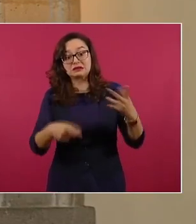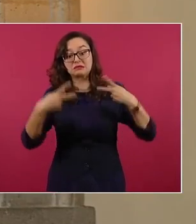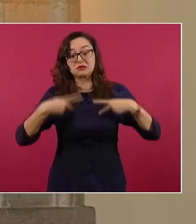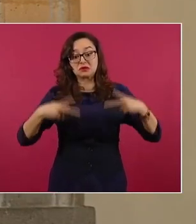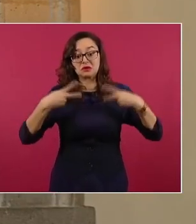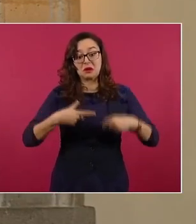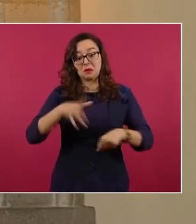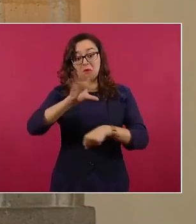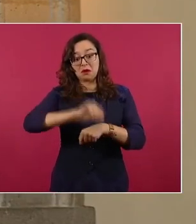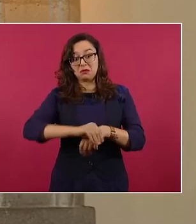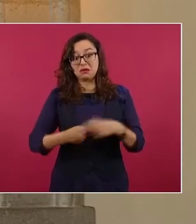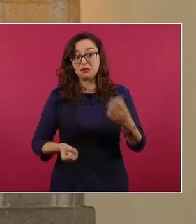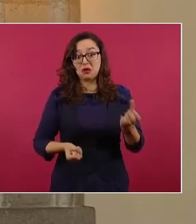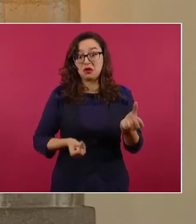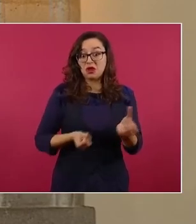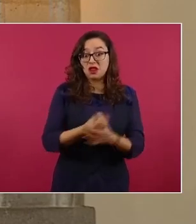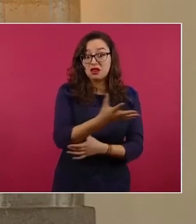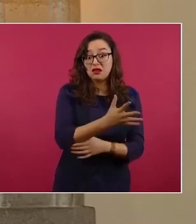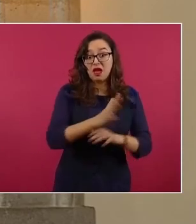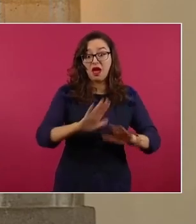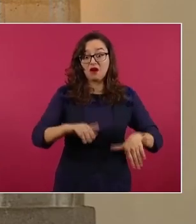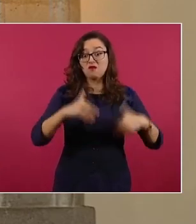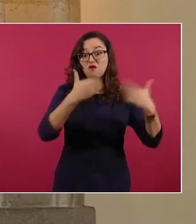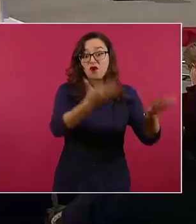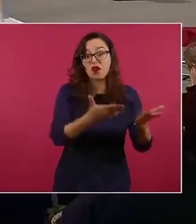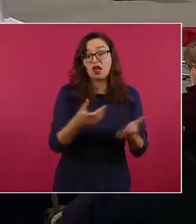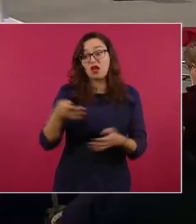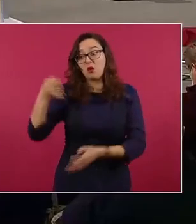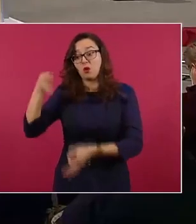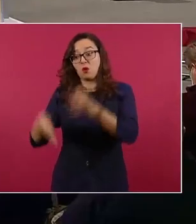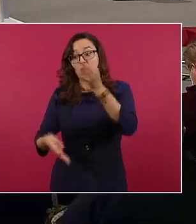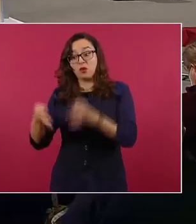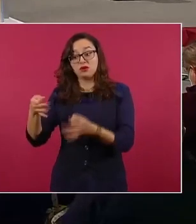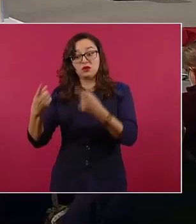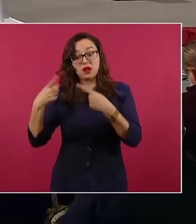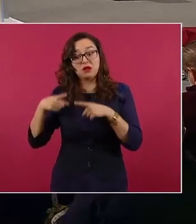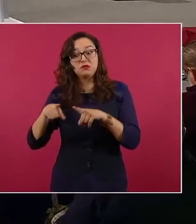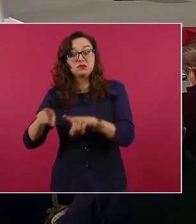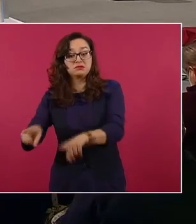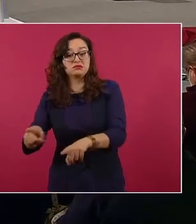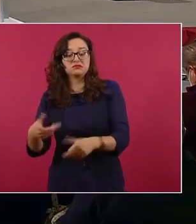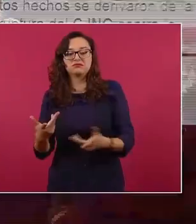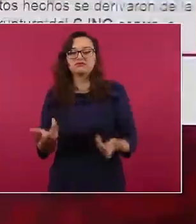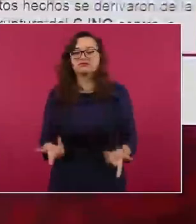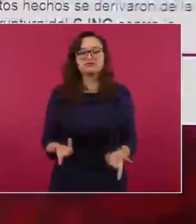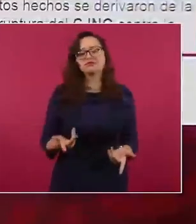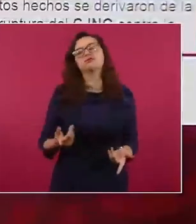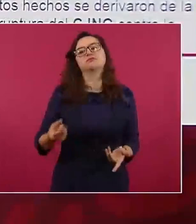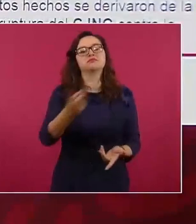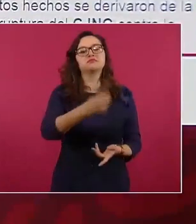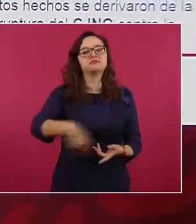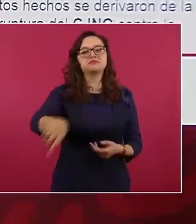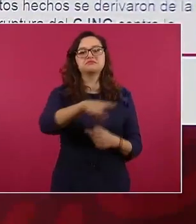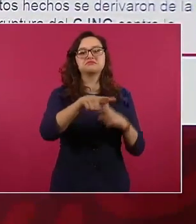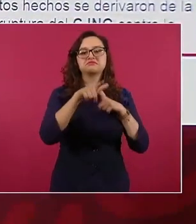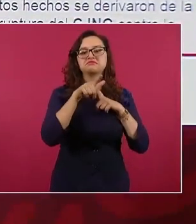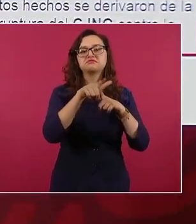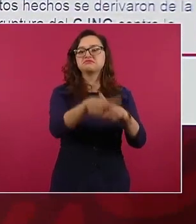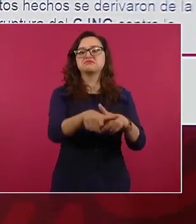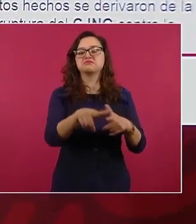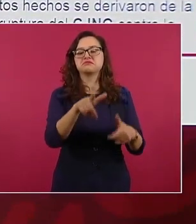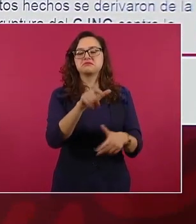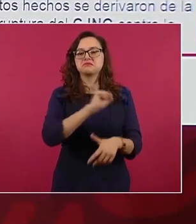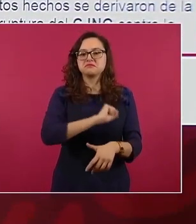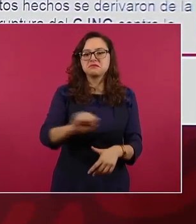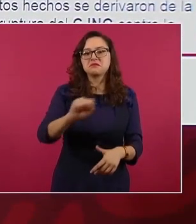seguirían llevando a cabo sus actividades de carácter criminal. Por eso reivindicamos lo que ayer dijo el secretario Dan Augusto